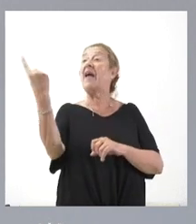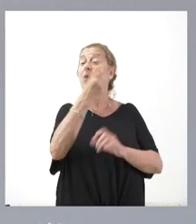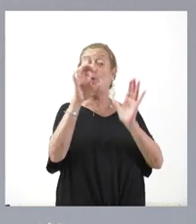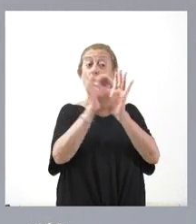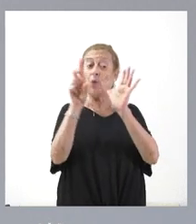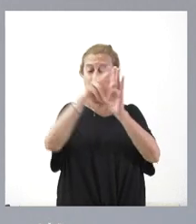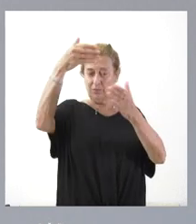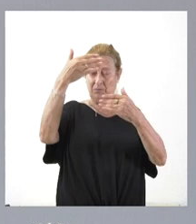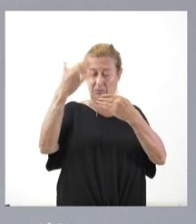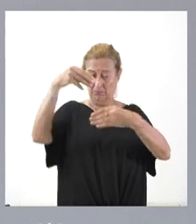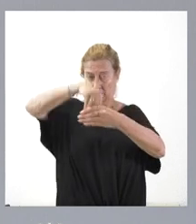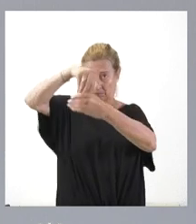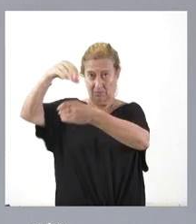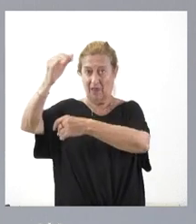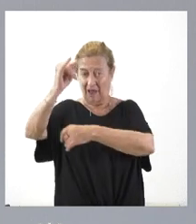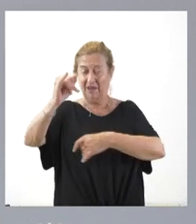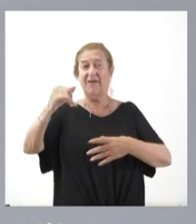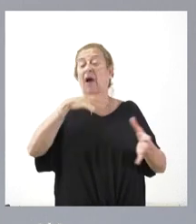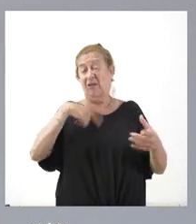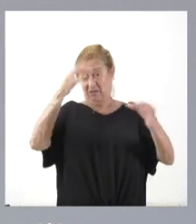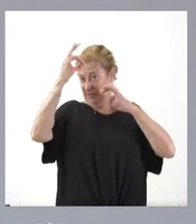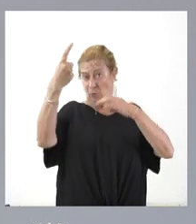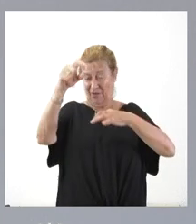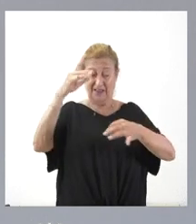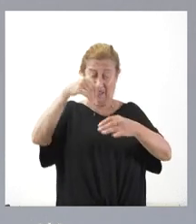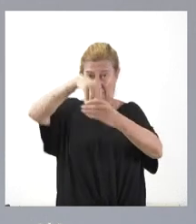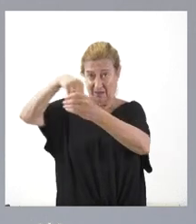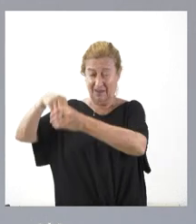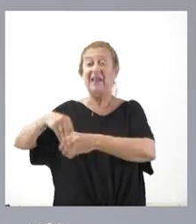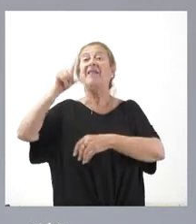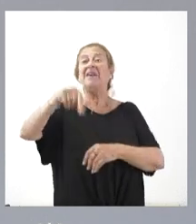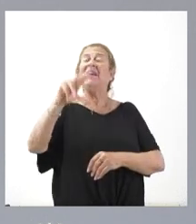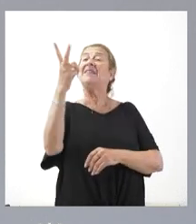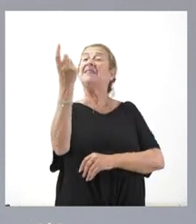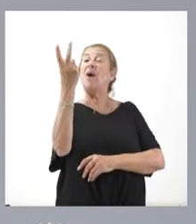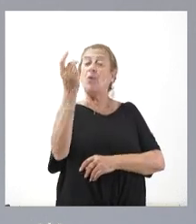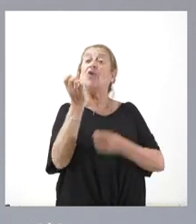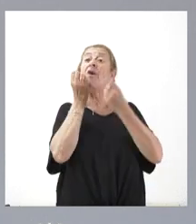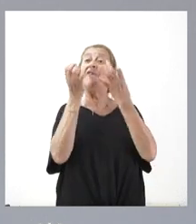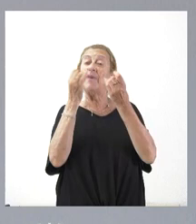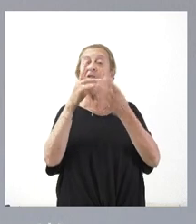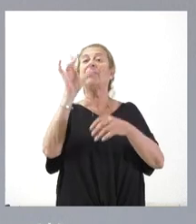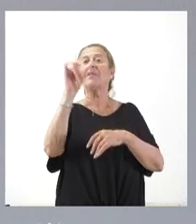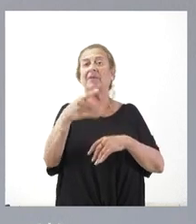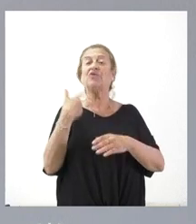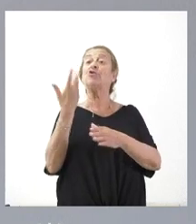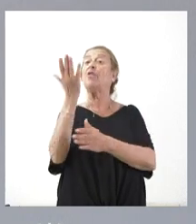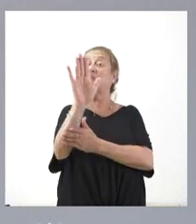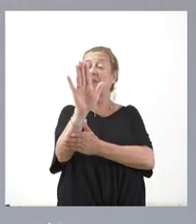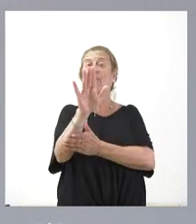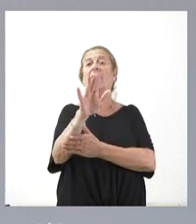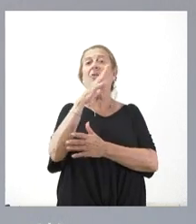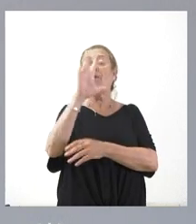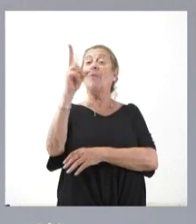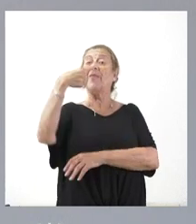ellos, que no paso tampoco a detallar. En segundo lugar, y como también información, se ha solicitado por parte de la